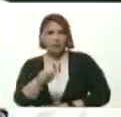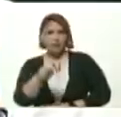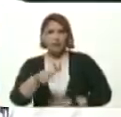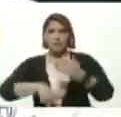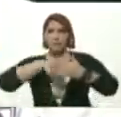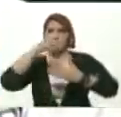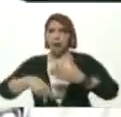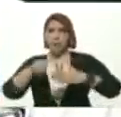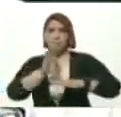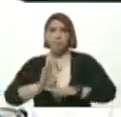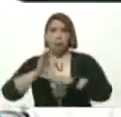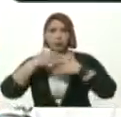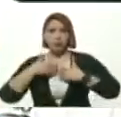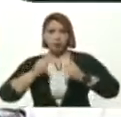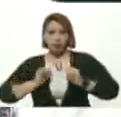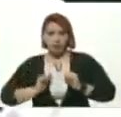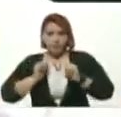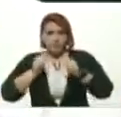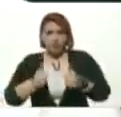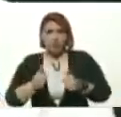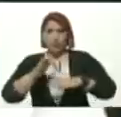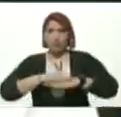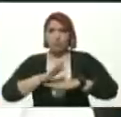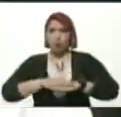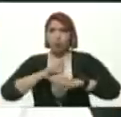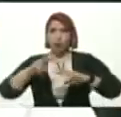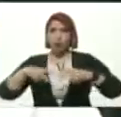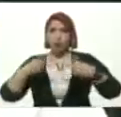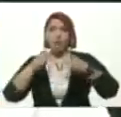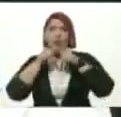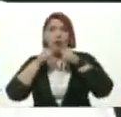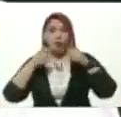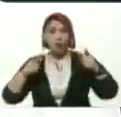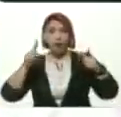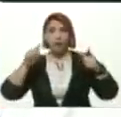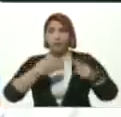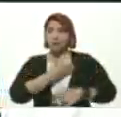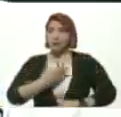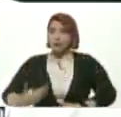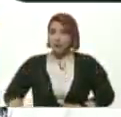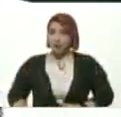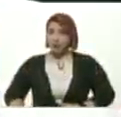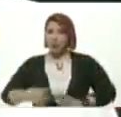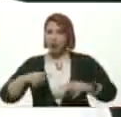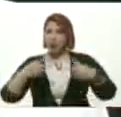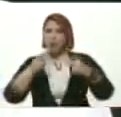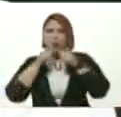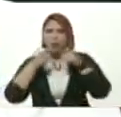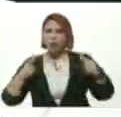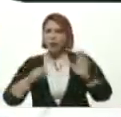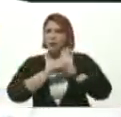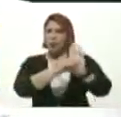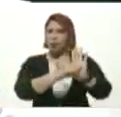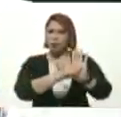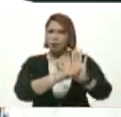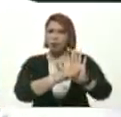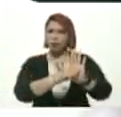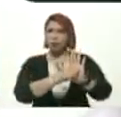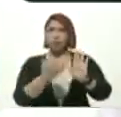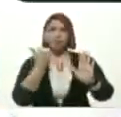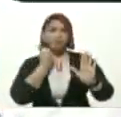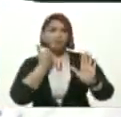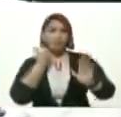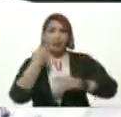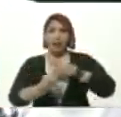bioseguridad Que comienza Porque hay un nuevo lenguaje Presidente Un nuevo lenguaje Simbólico La pandemia